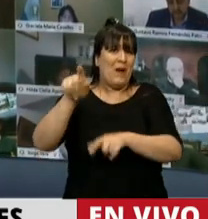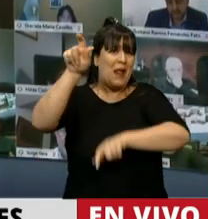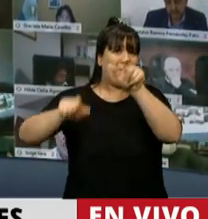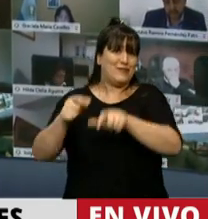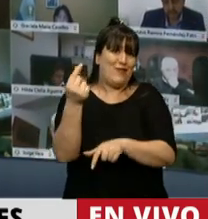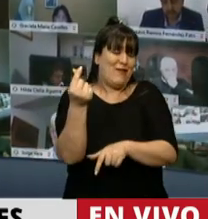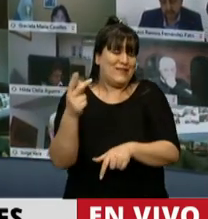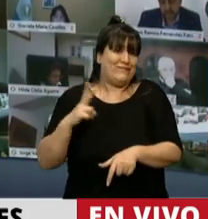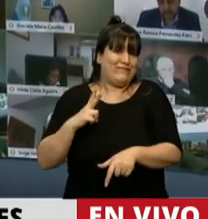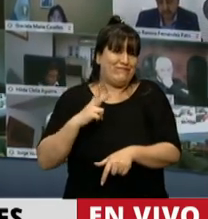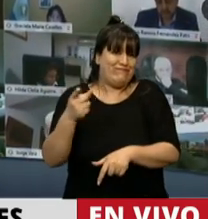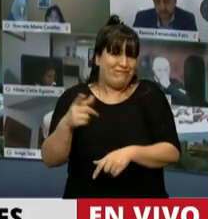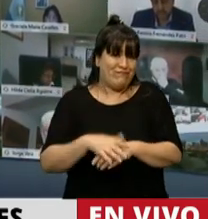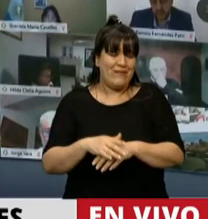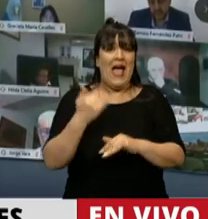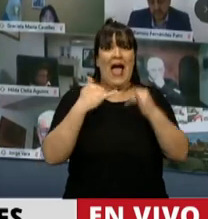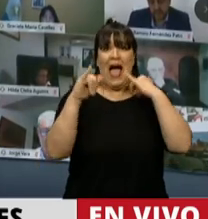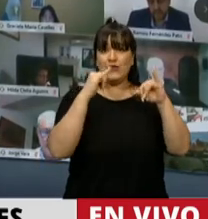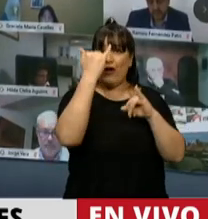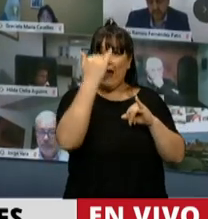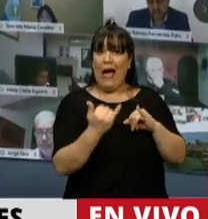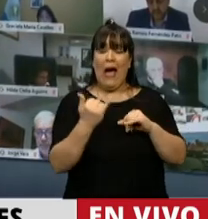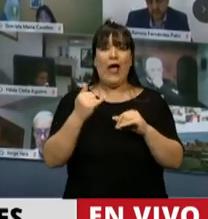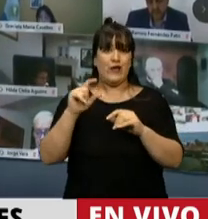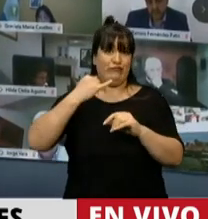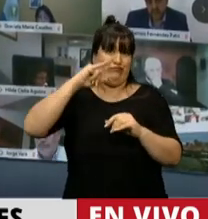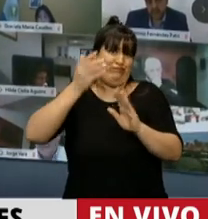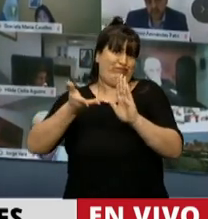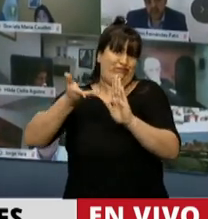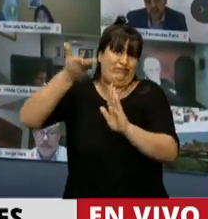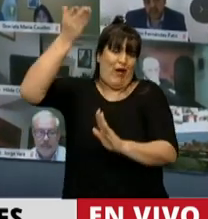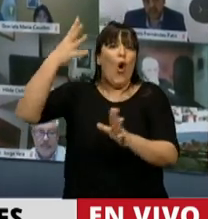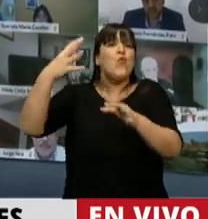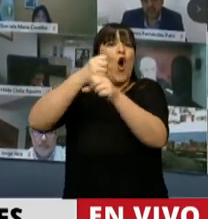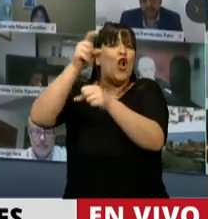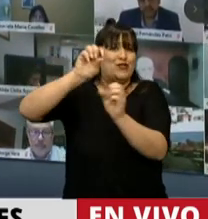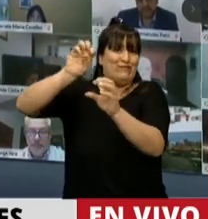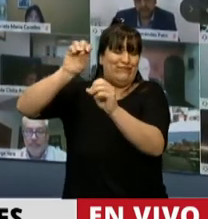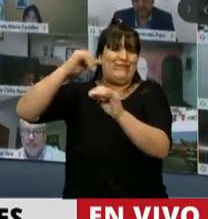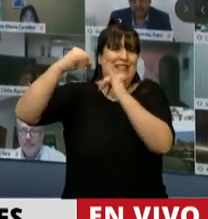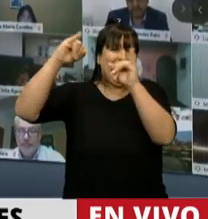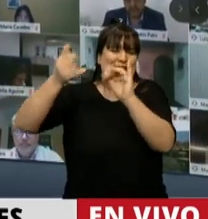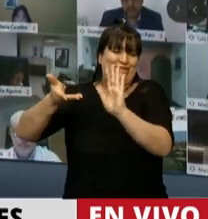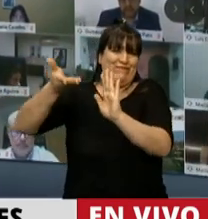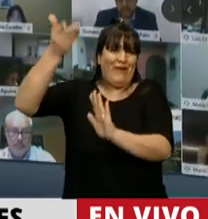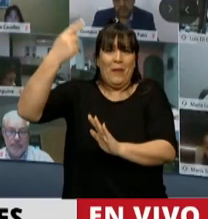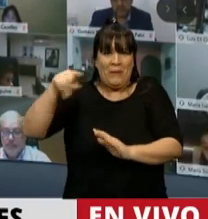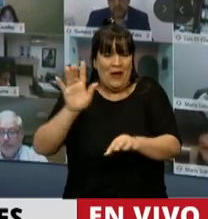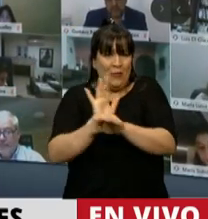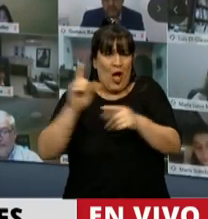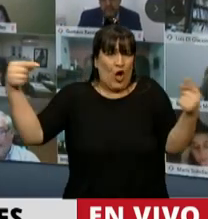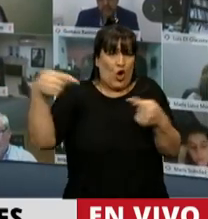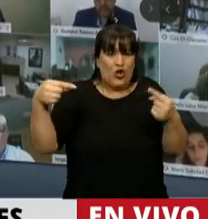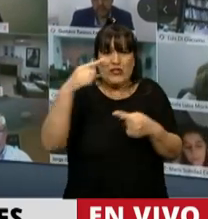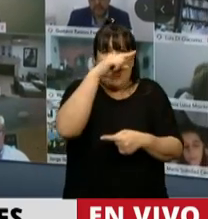argentina, que sus acciones se fueron para arriba en la bolsa, pero es una clase profundamente antinacional,